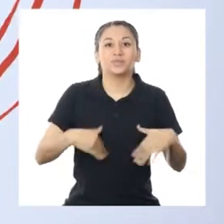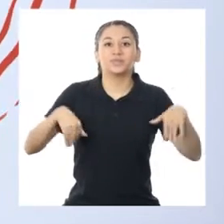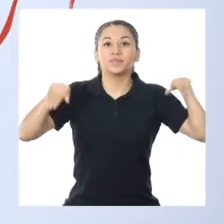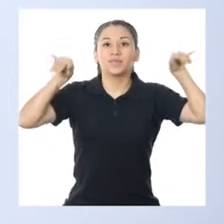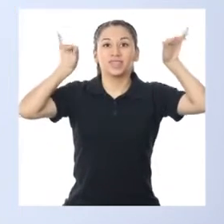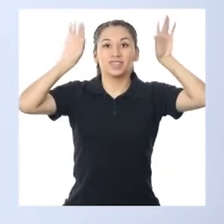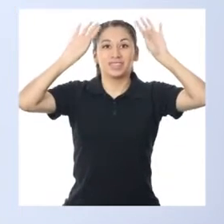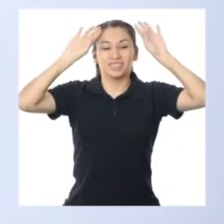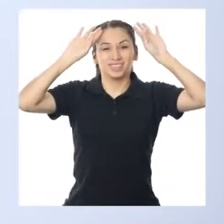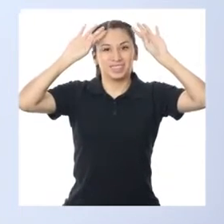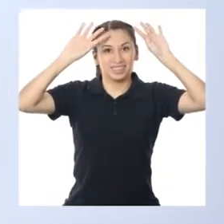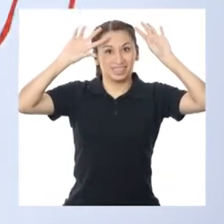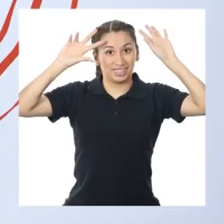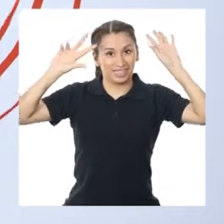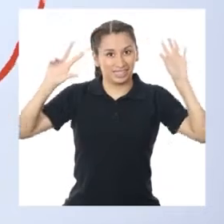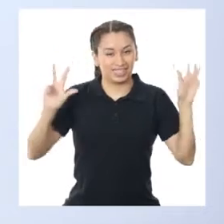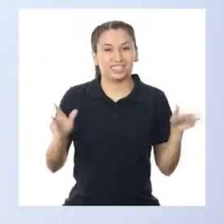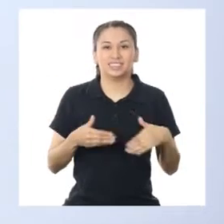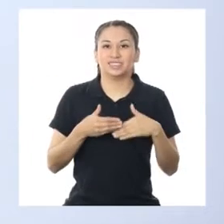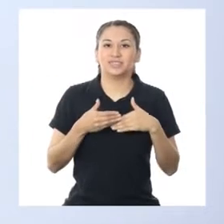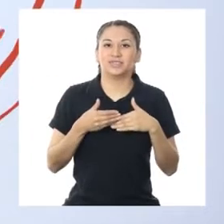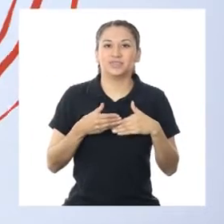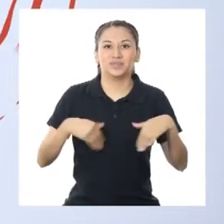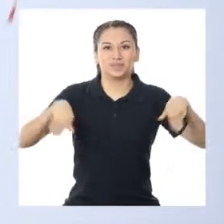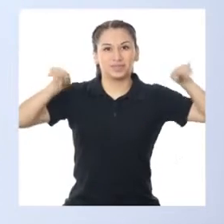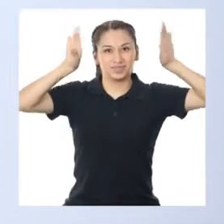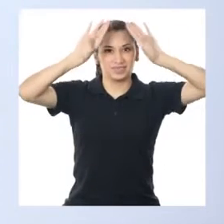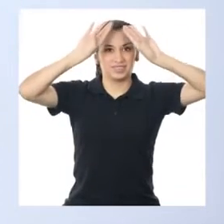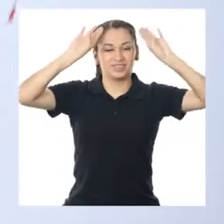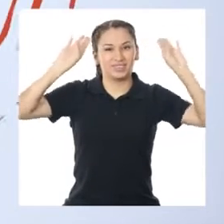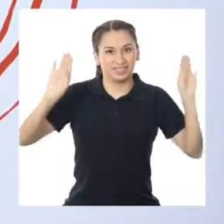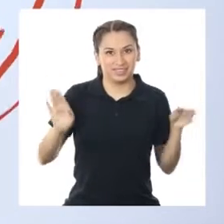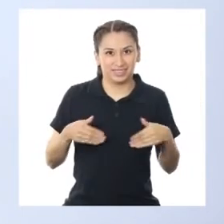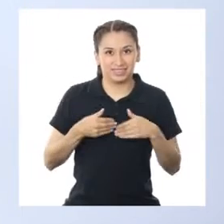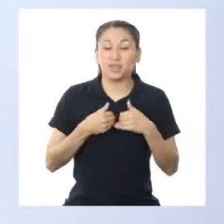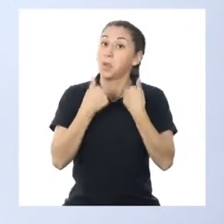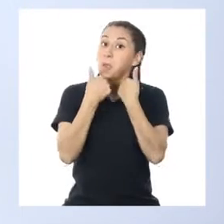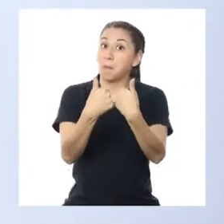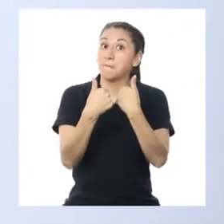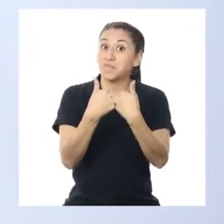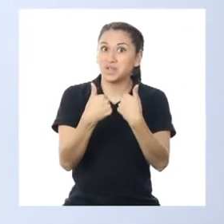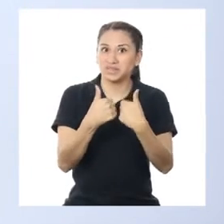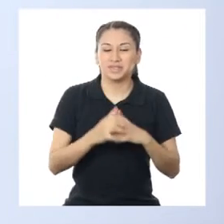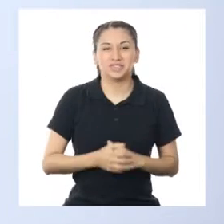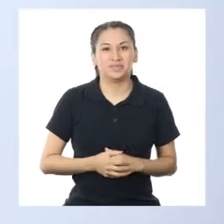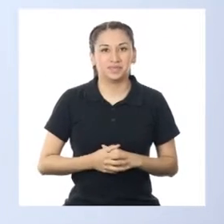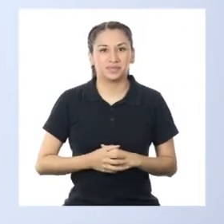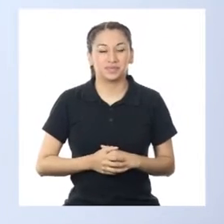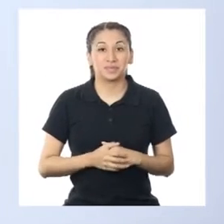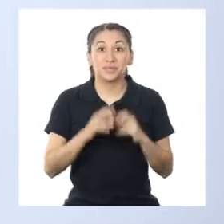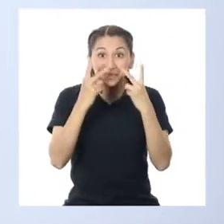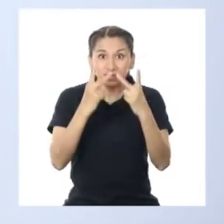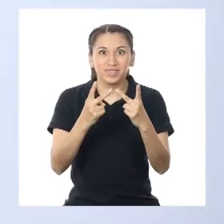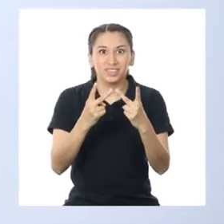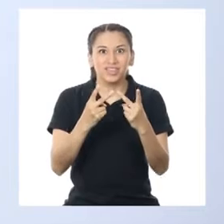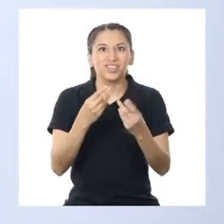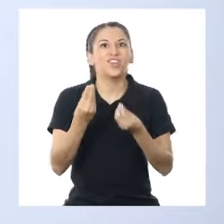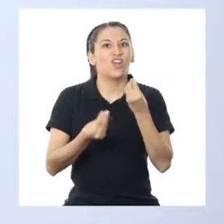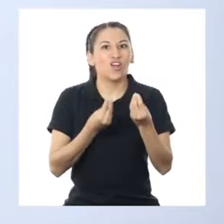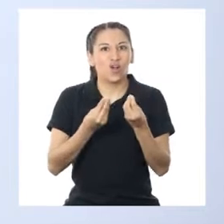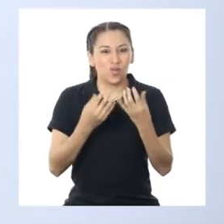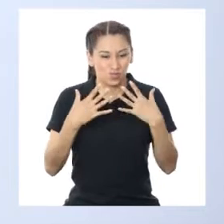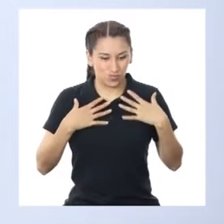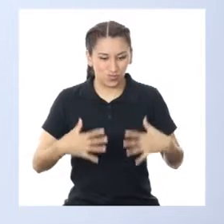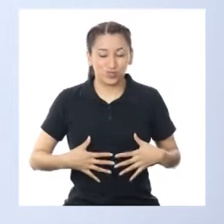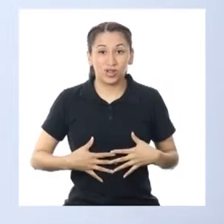Dos. Y tres. ¡Muy bien! ¿Vieron cómo nos hemos